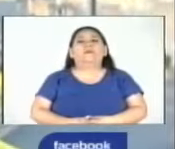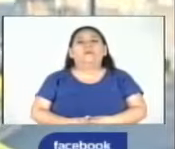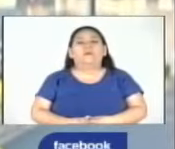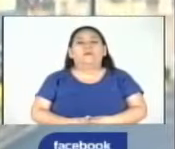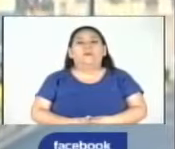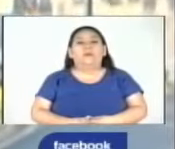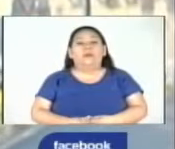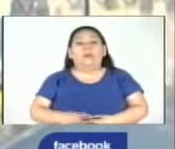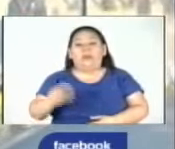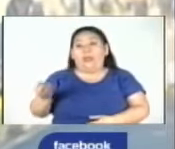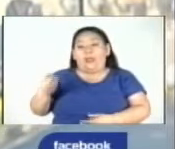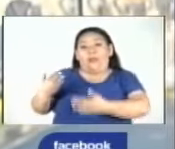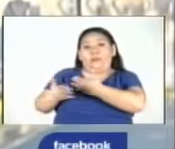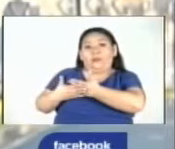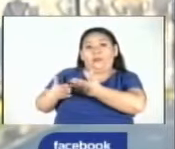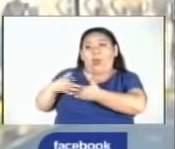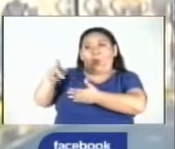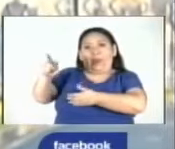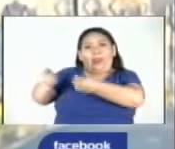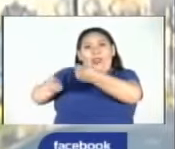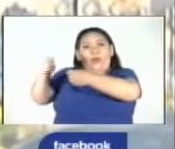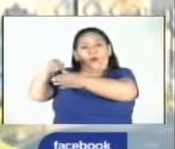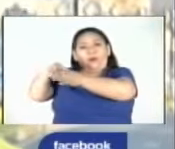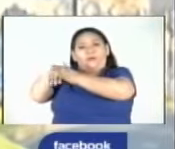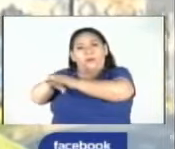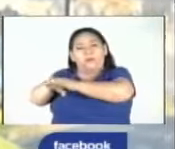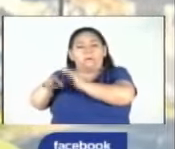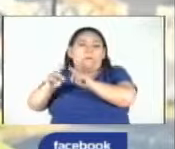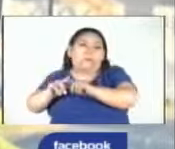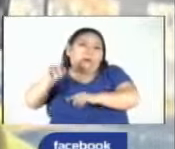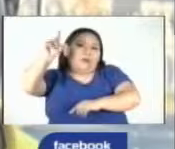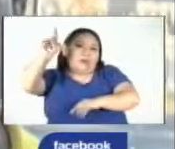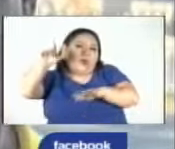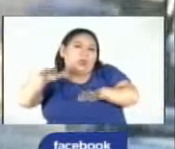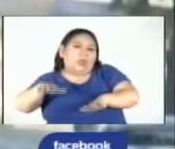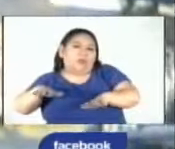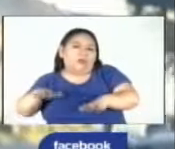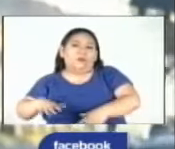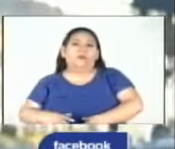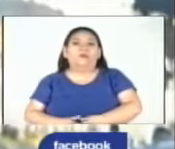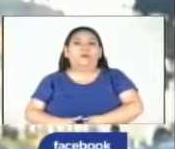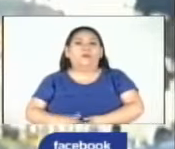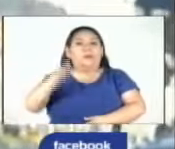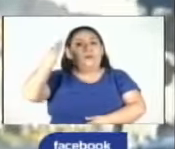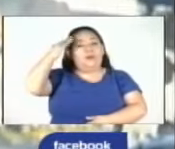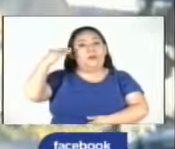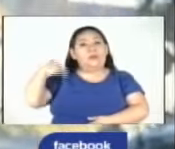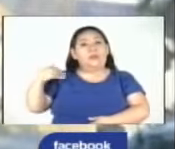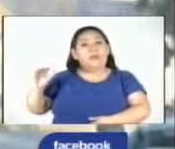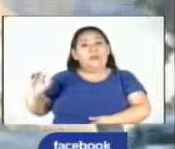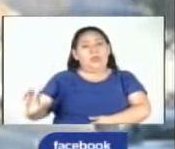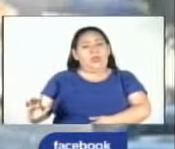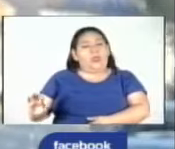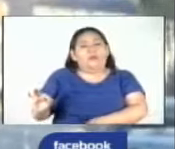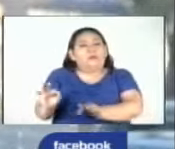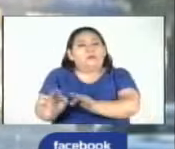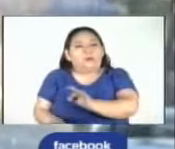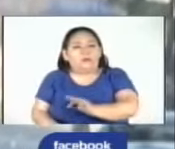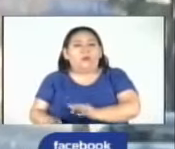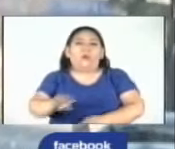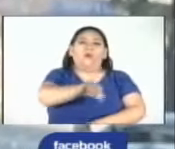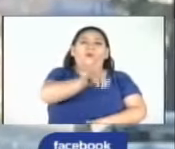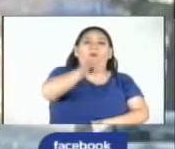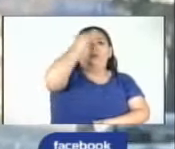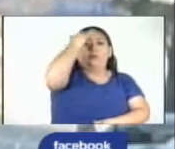Dijeron que había una persona atrapada, pero los que se han salido solamente son dos personas. Una mía es golpe leve, la